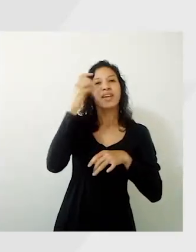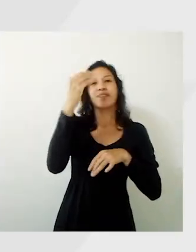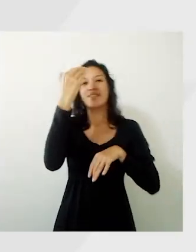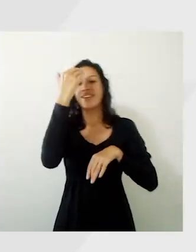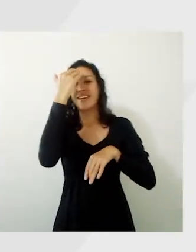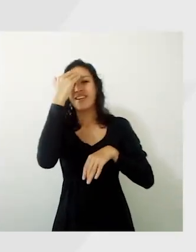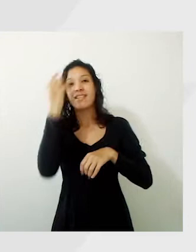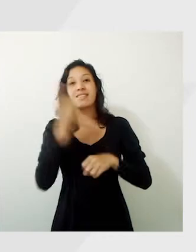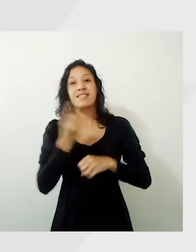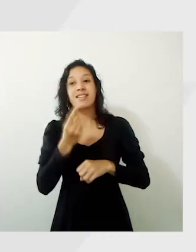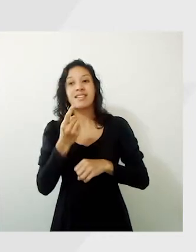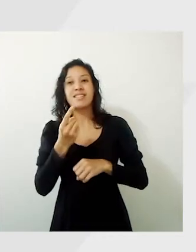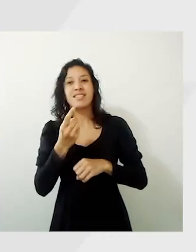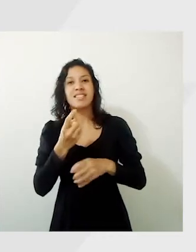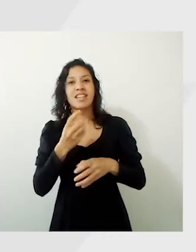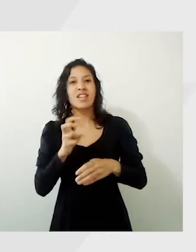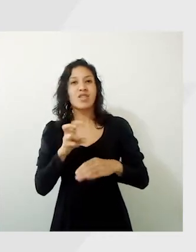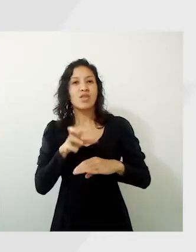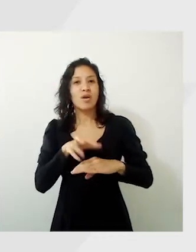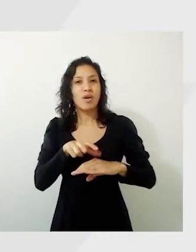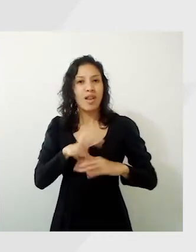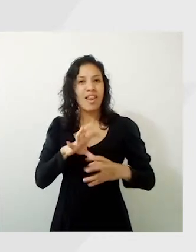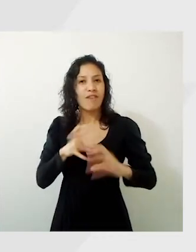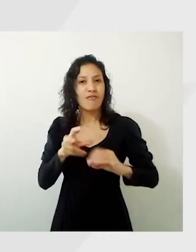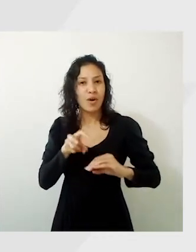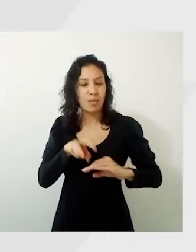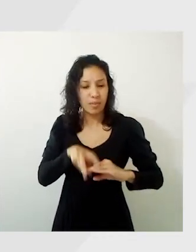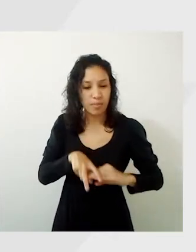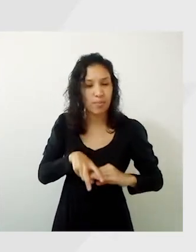quince segundos, ¿sí? La posición.